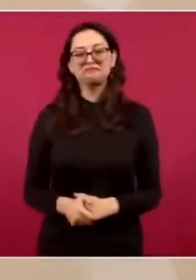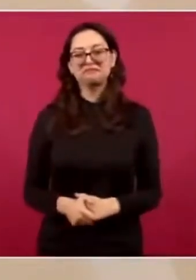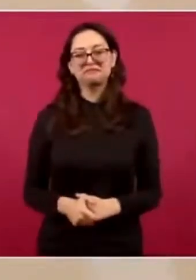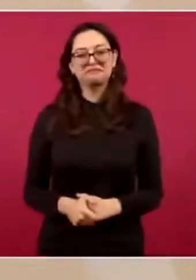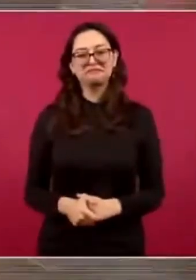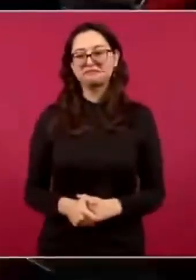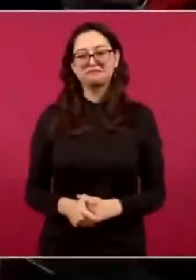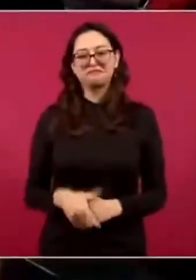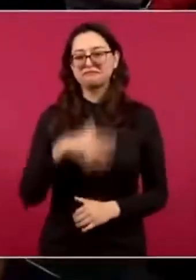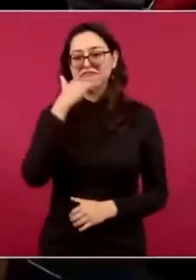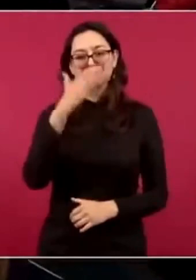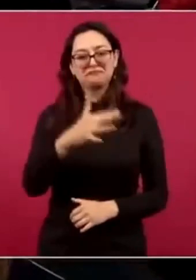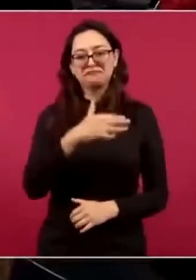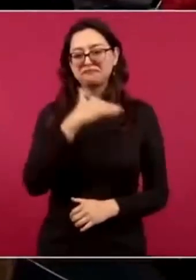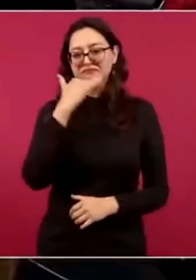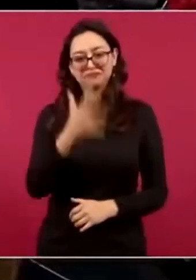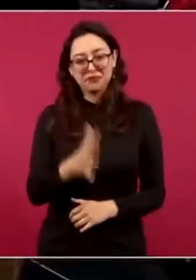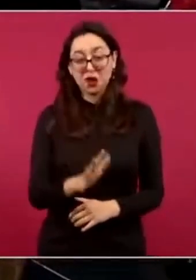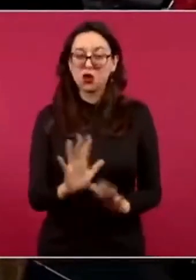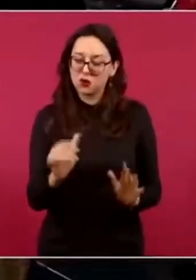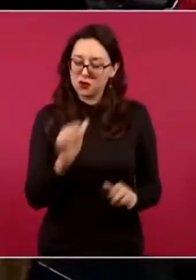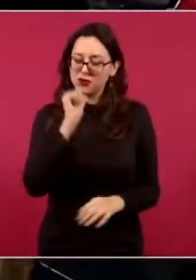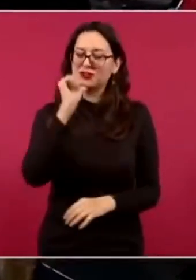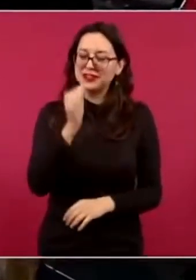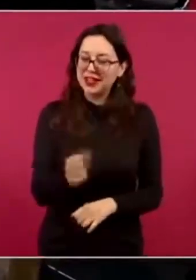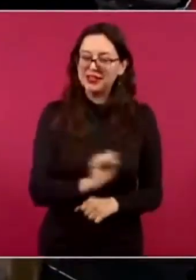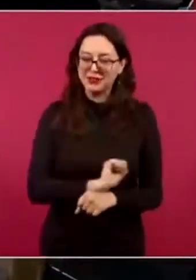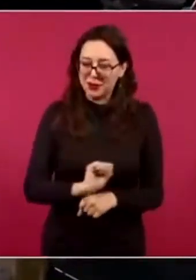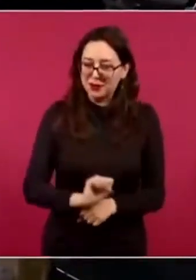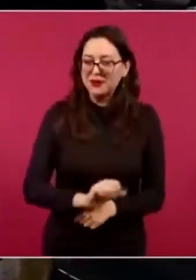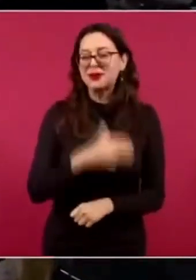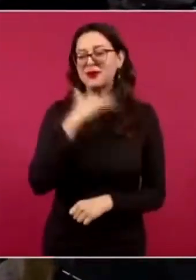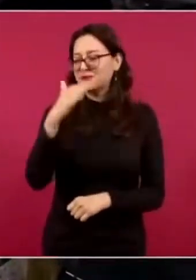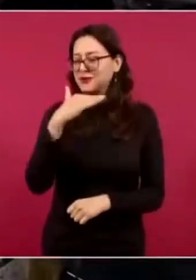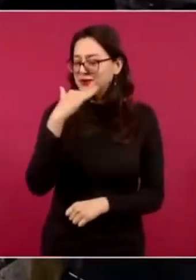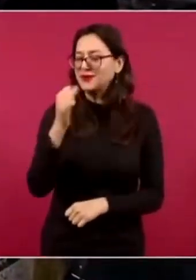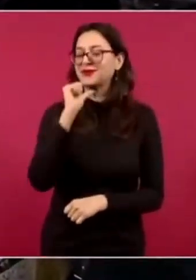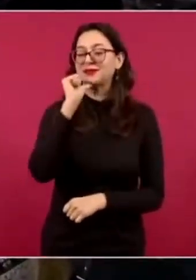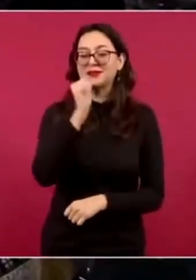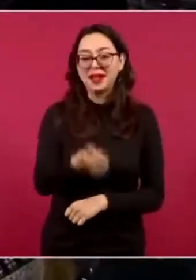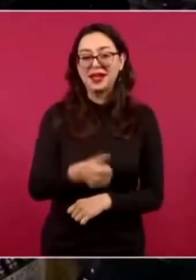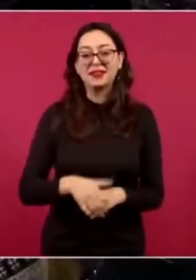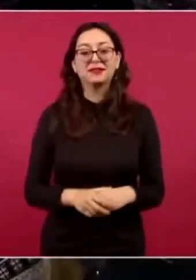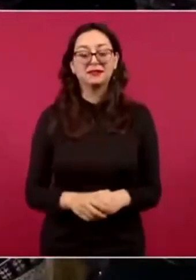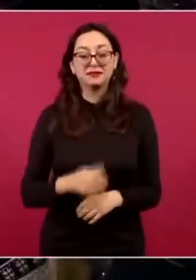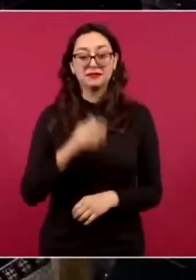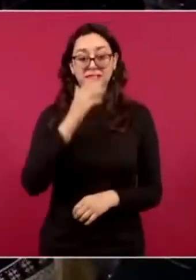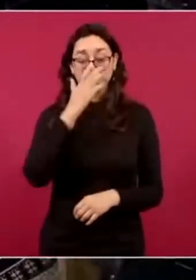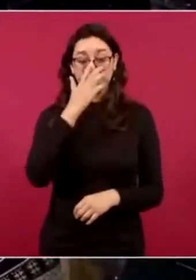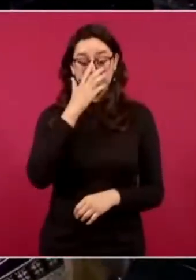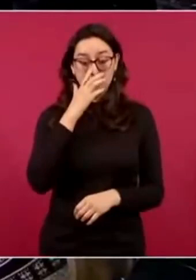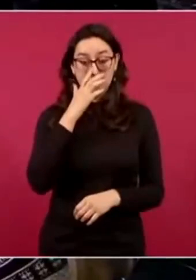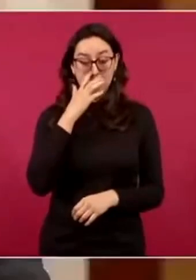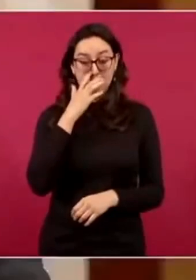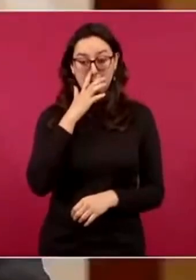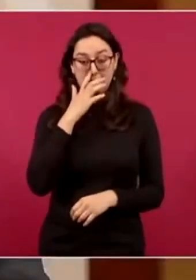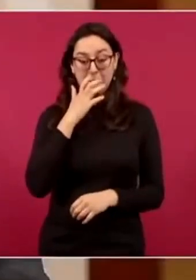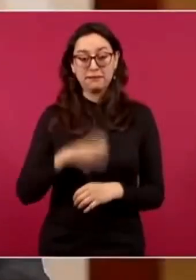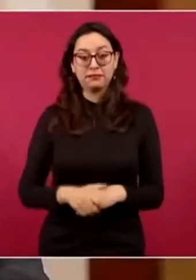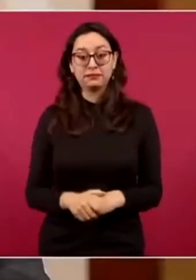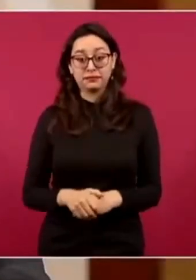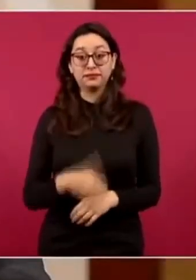No son corruptos, pues, para decirlo más suave. Porque ya ven cómo estaba el sector